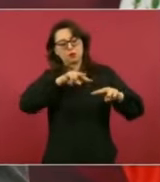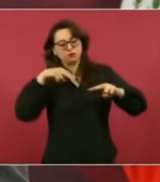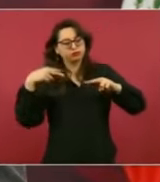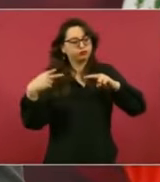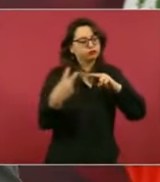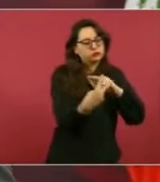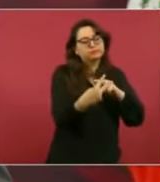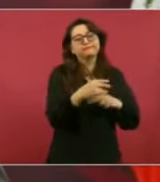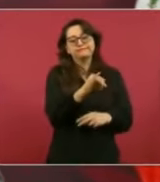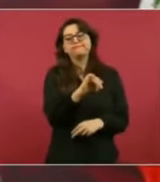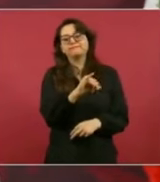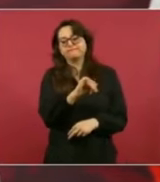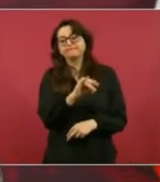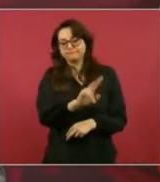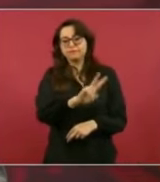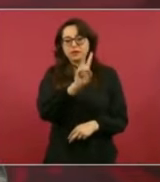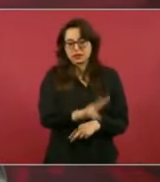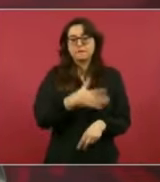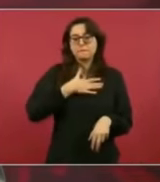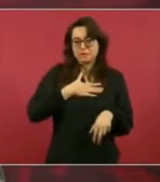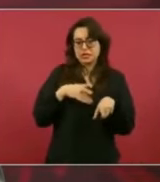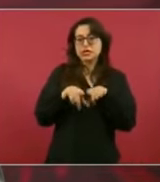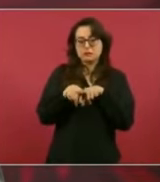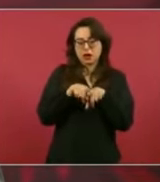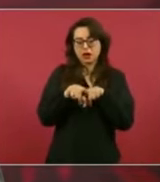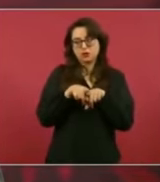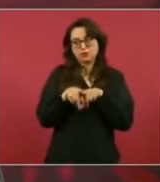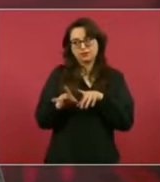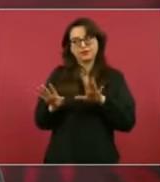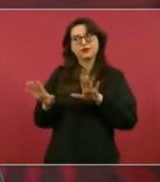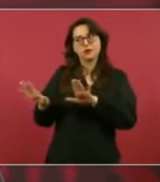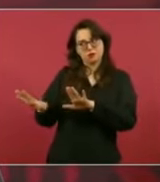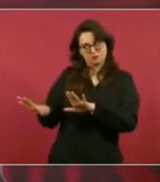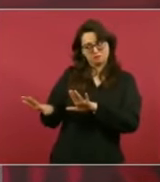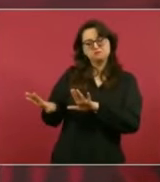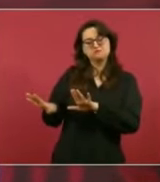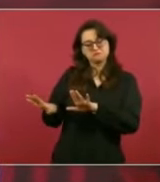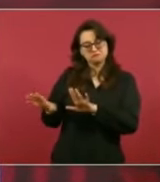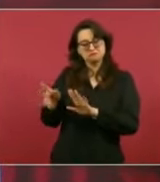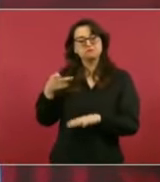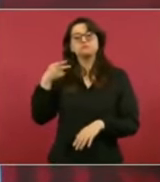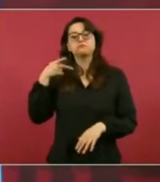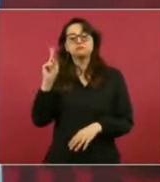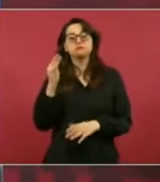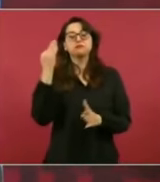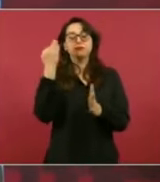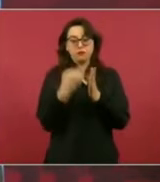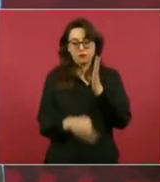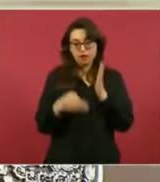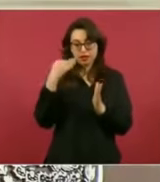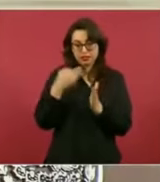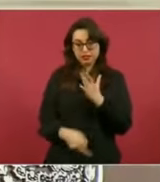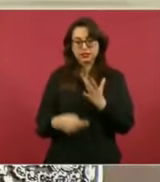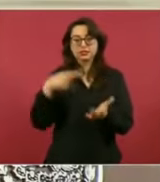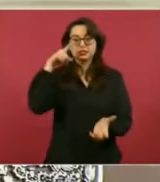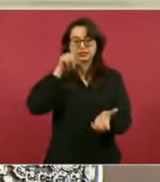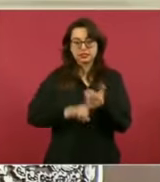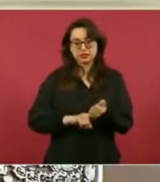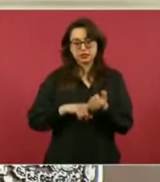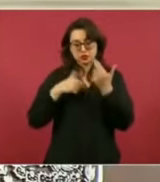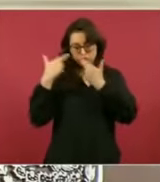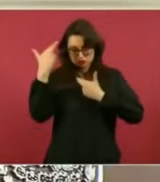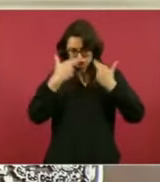sin embargo, falta todavía que se